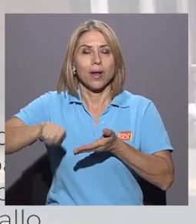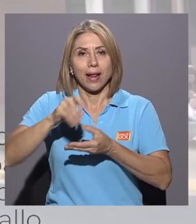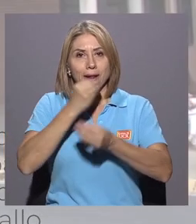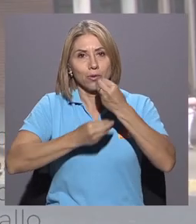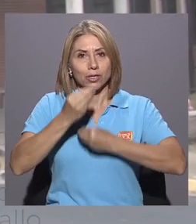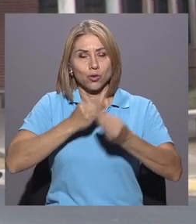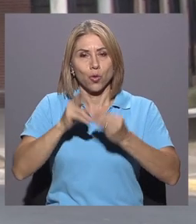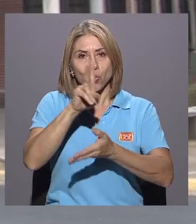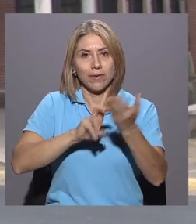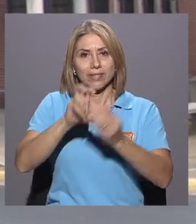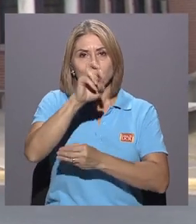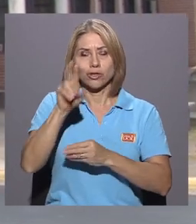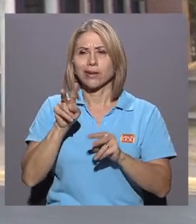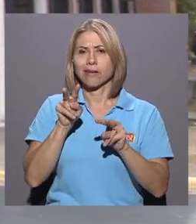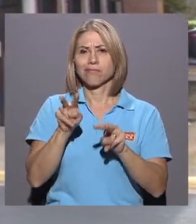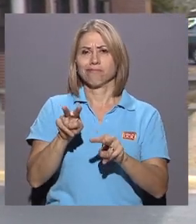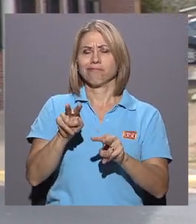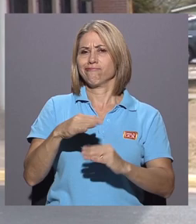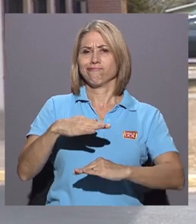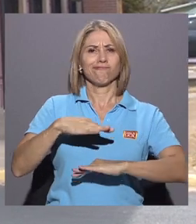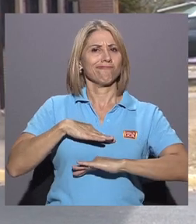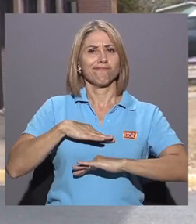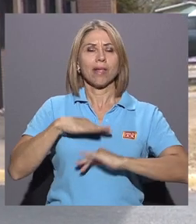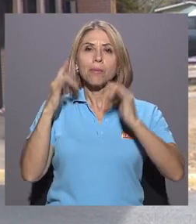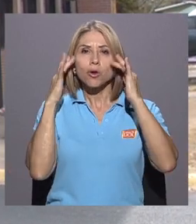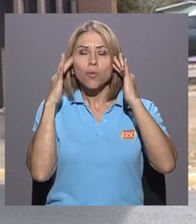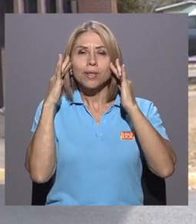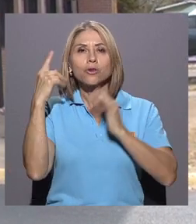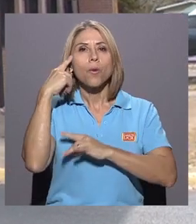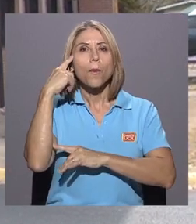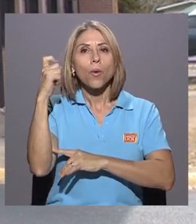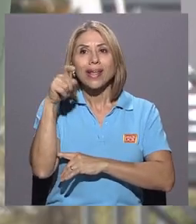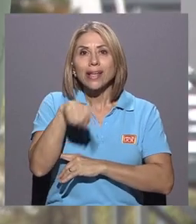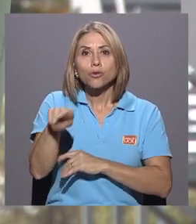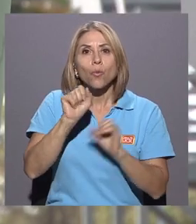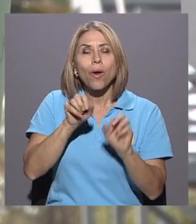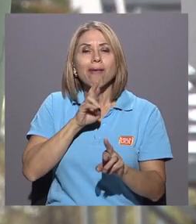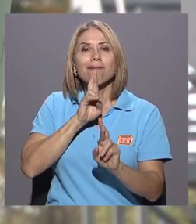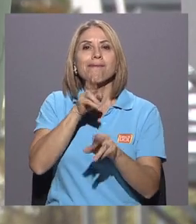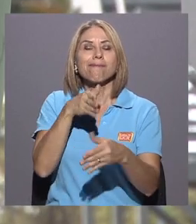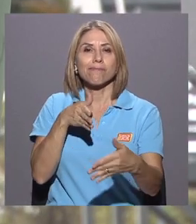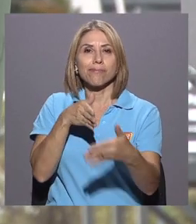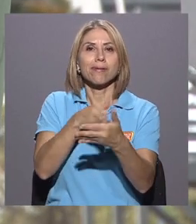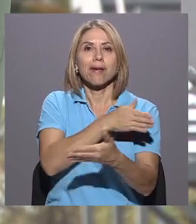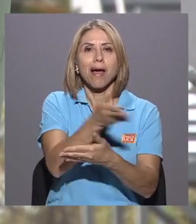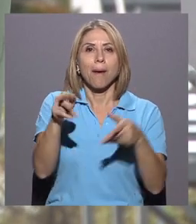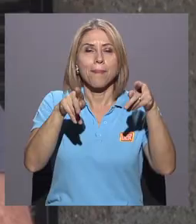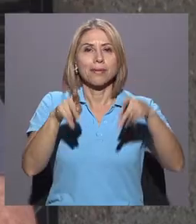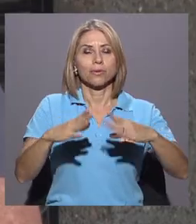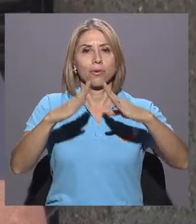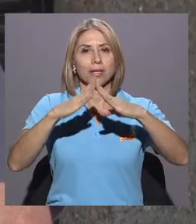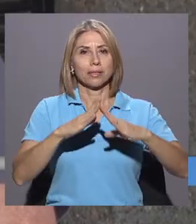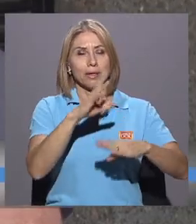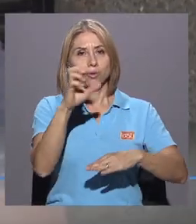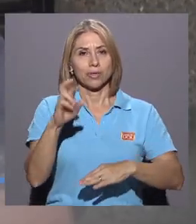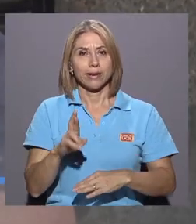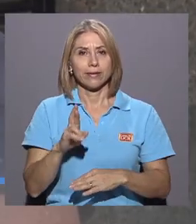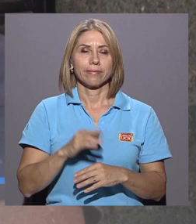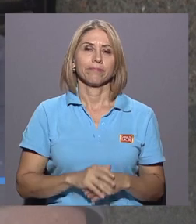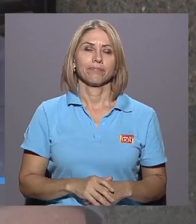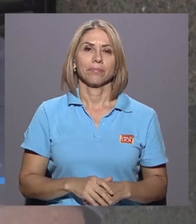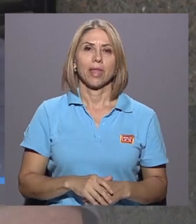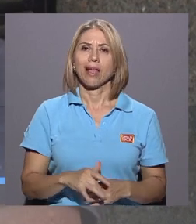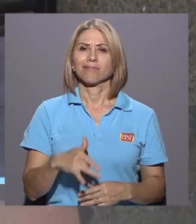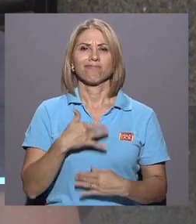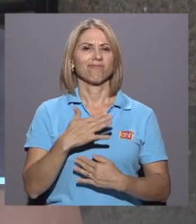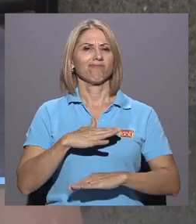Costa Rica mostró su inconformidad y preocupación por los efectos que esto traerá a la población de nuestro país. La